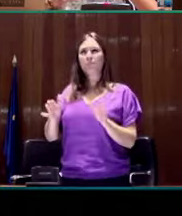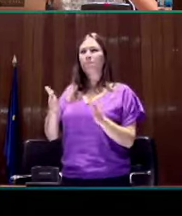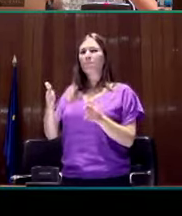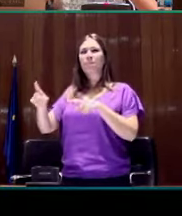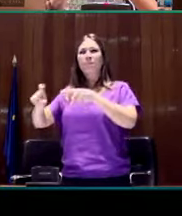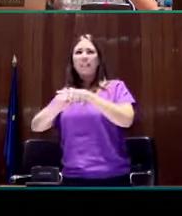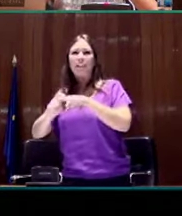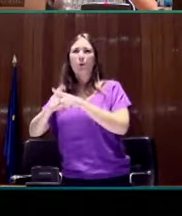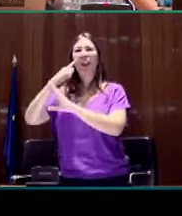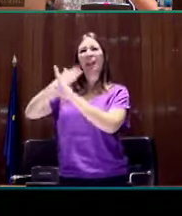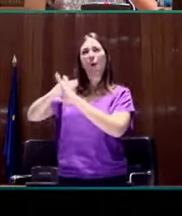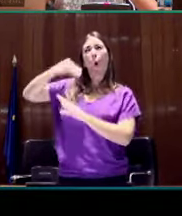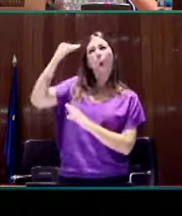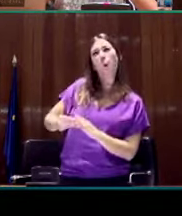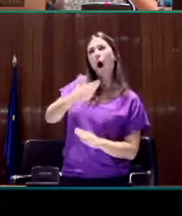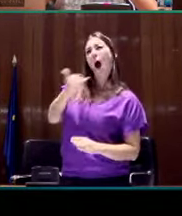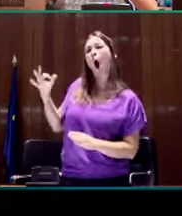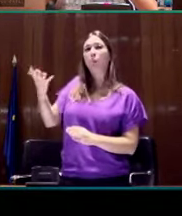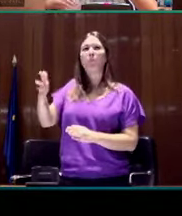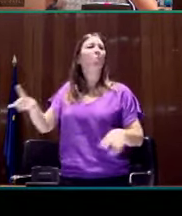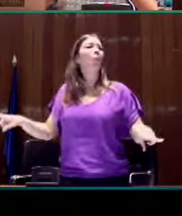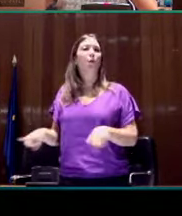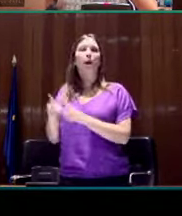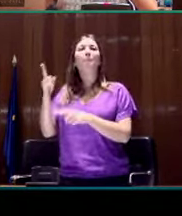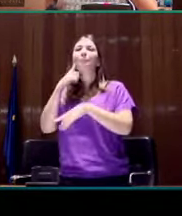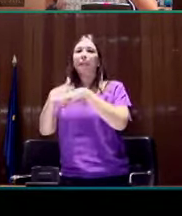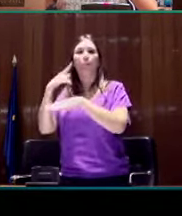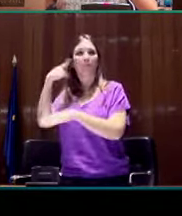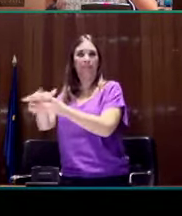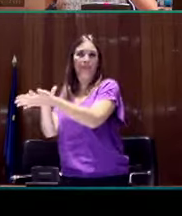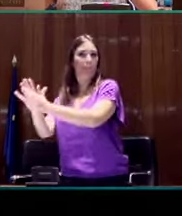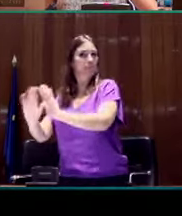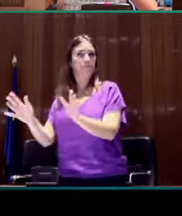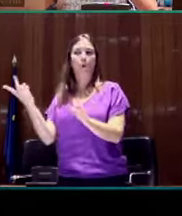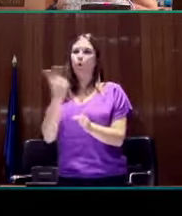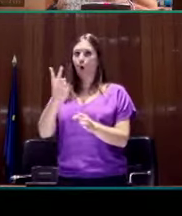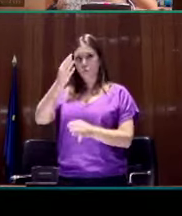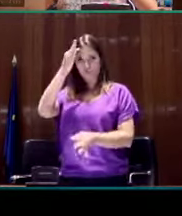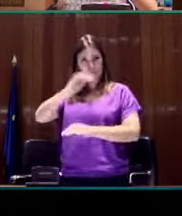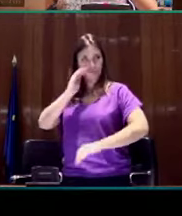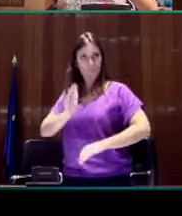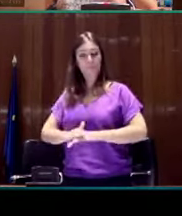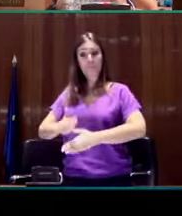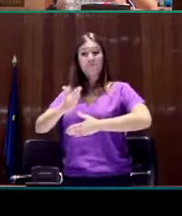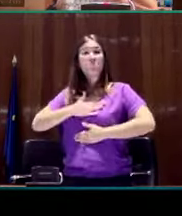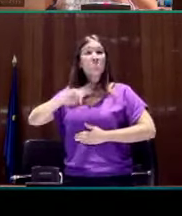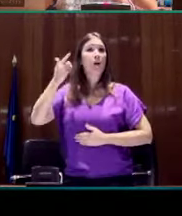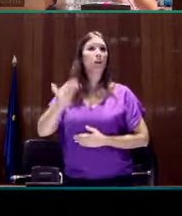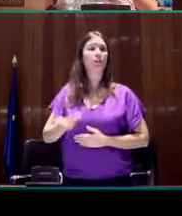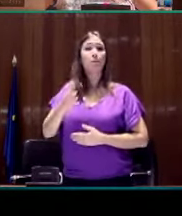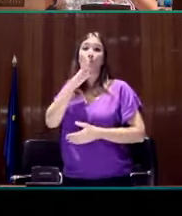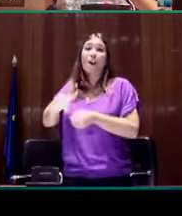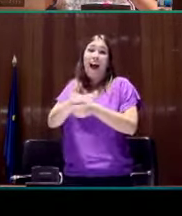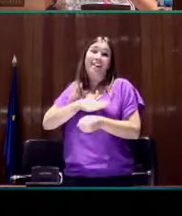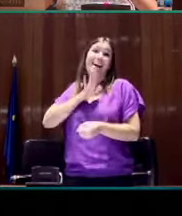grado de sordera que tuviesen en este caso. Lo más importante en este caso para nosotros, y puesto que venimos del